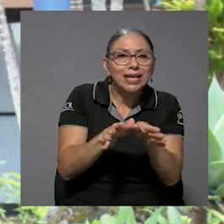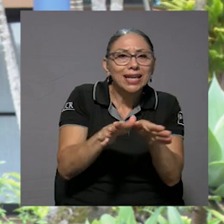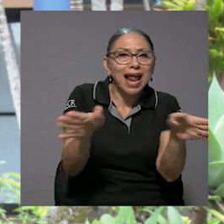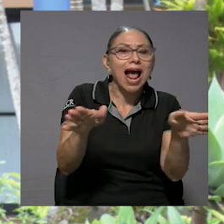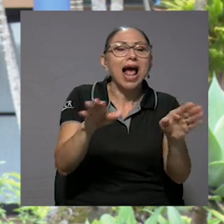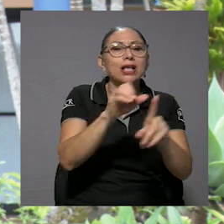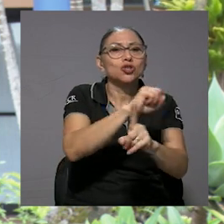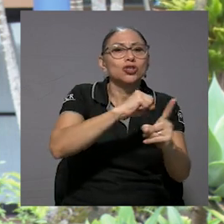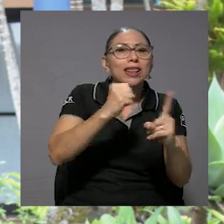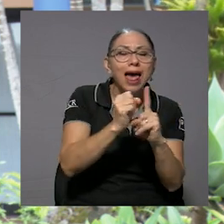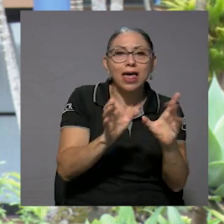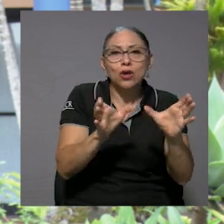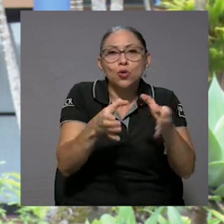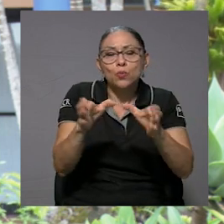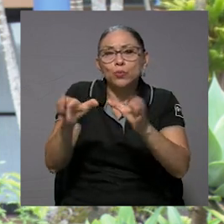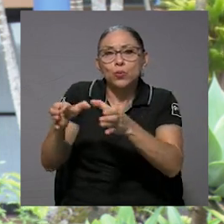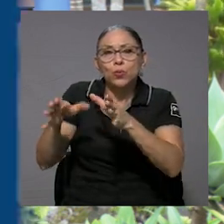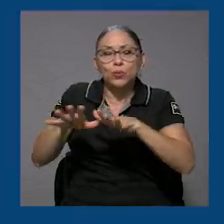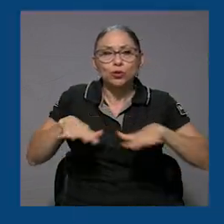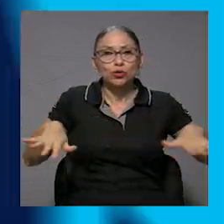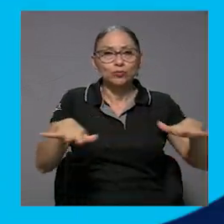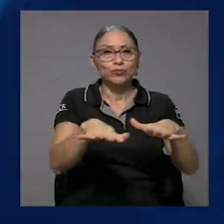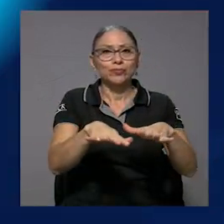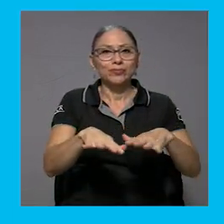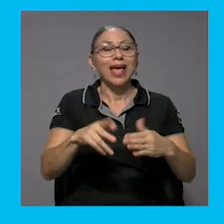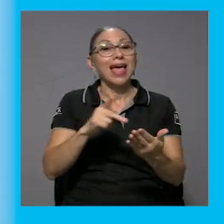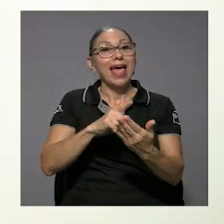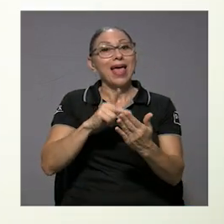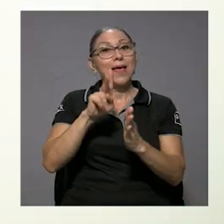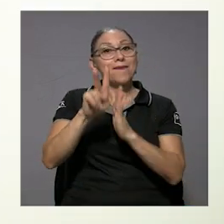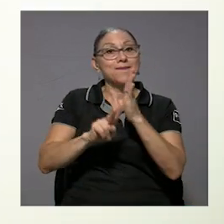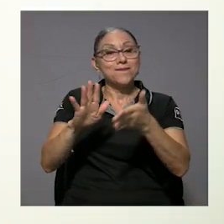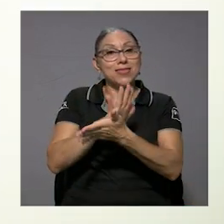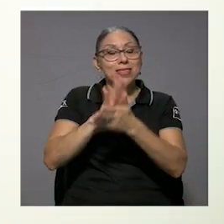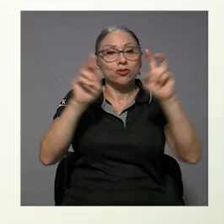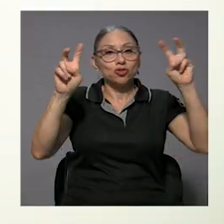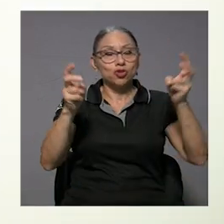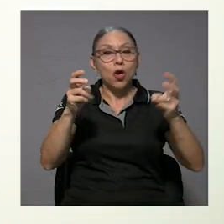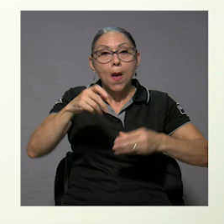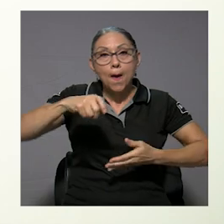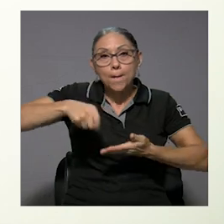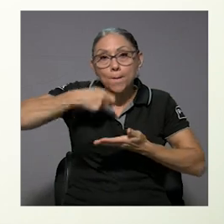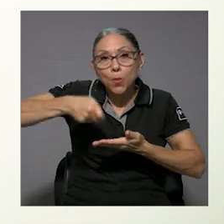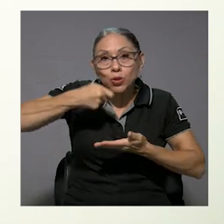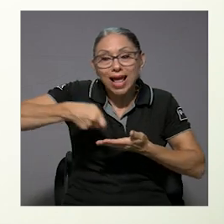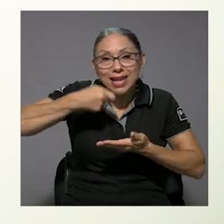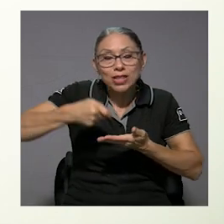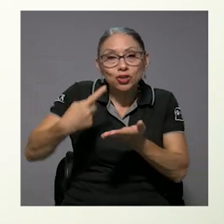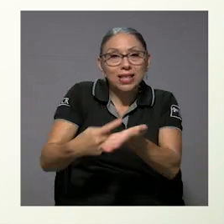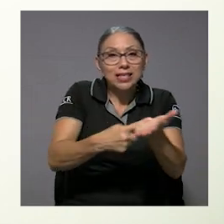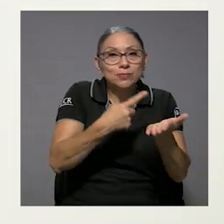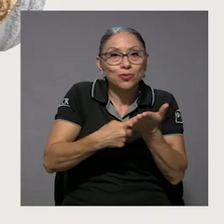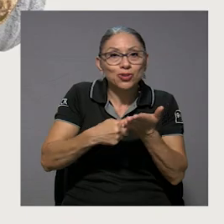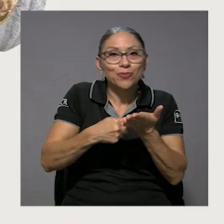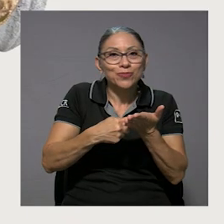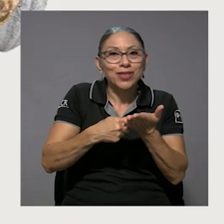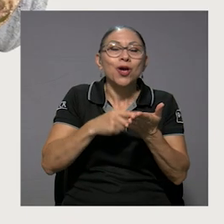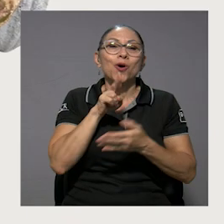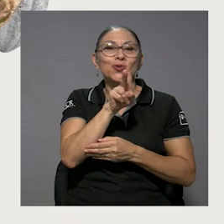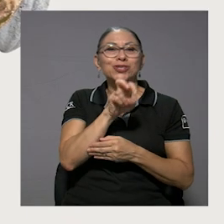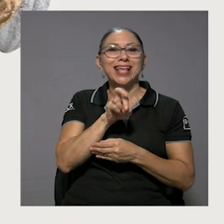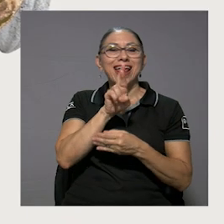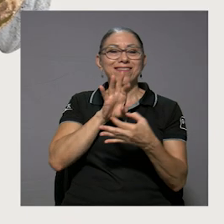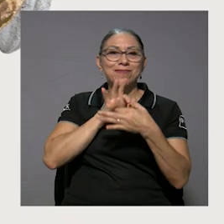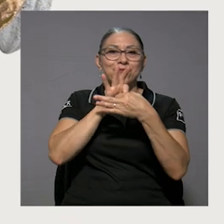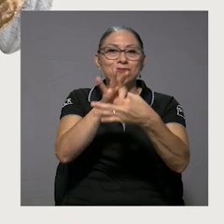diferentes grupos y actores que conformamos esta sociedad. La temporada puntalitos en disputa se realizó desde el área de vínculo de la